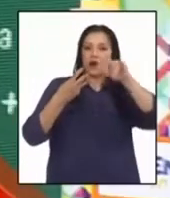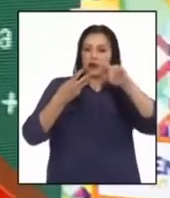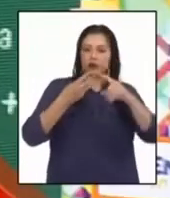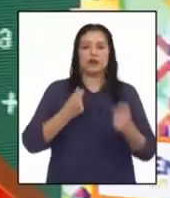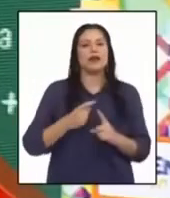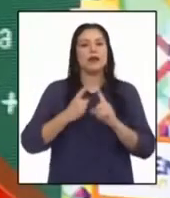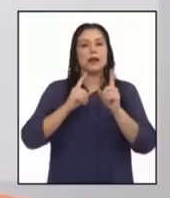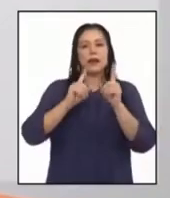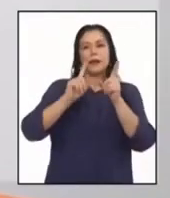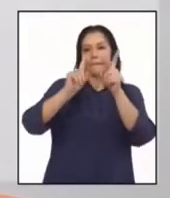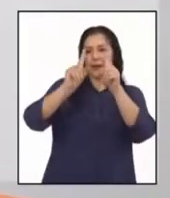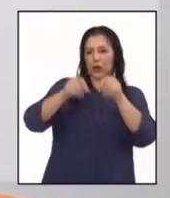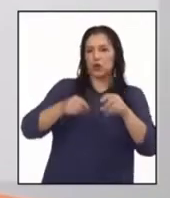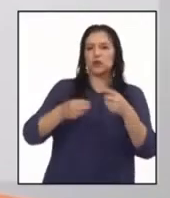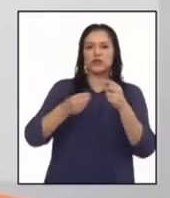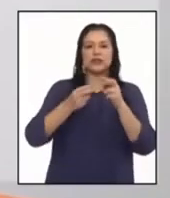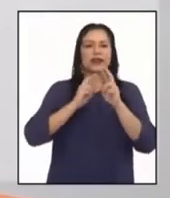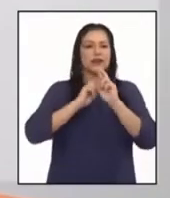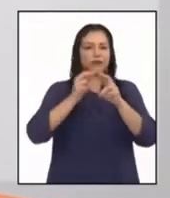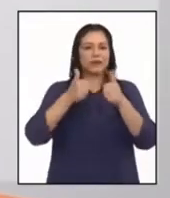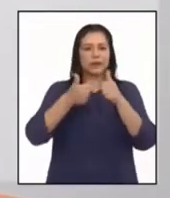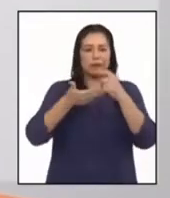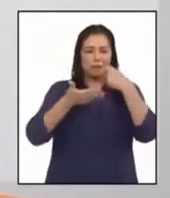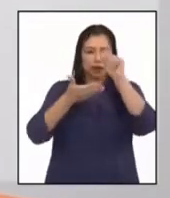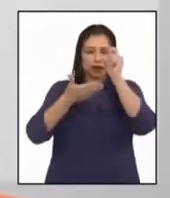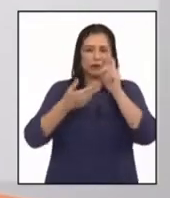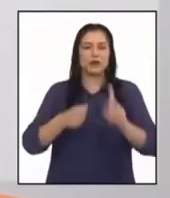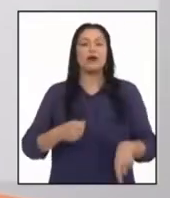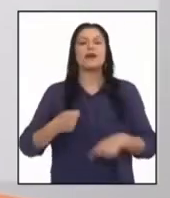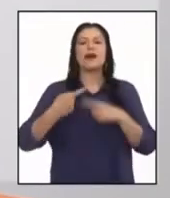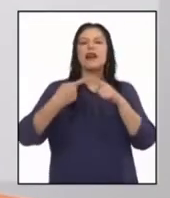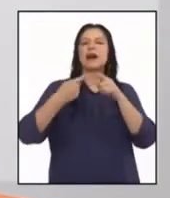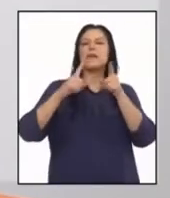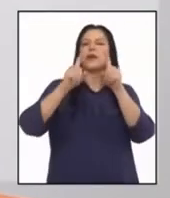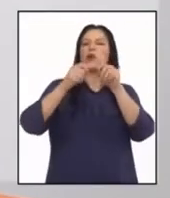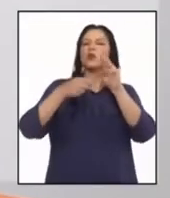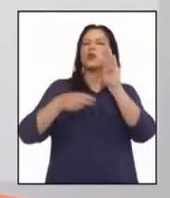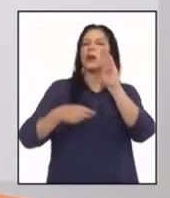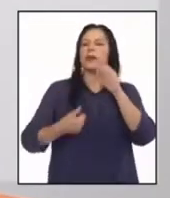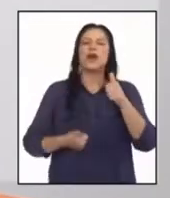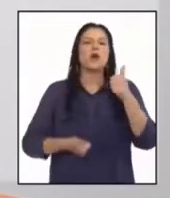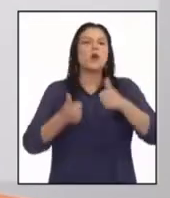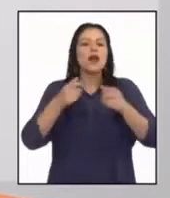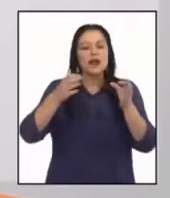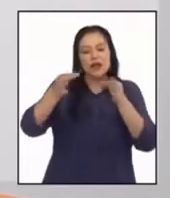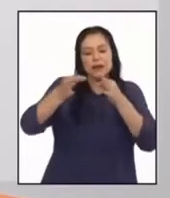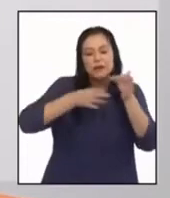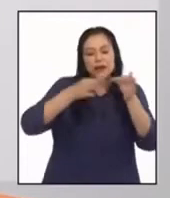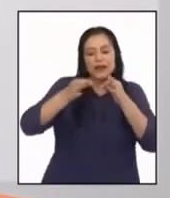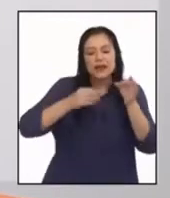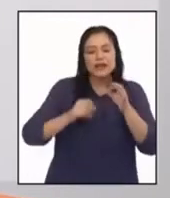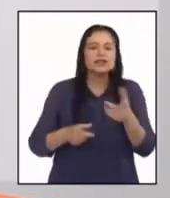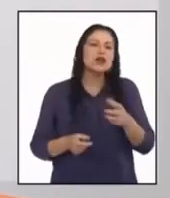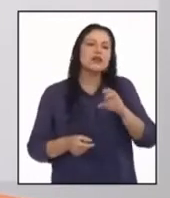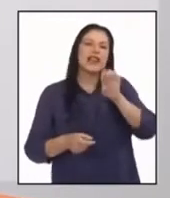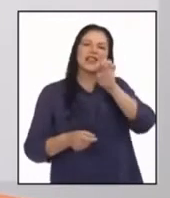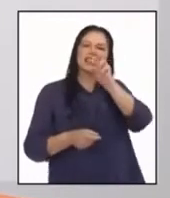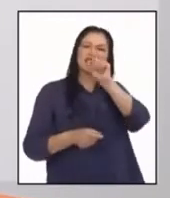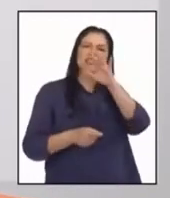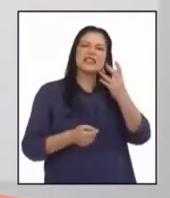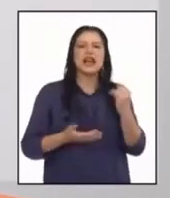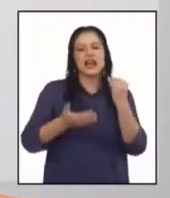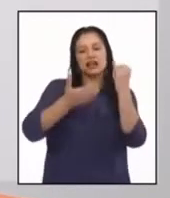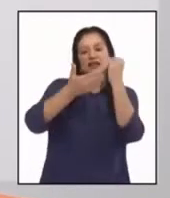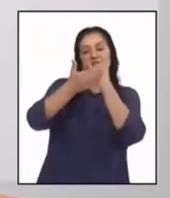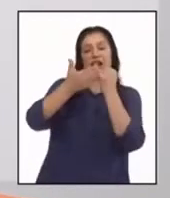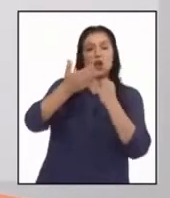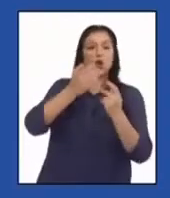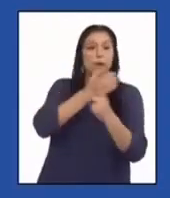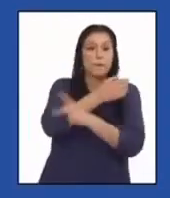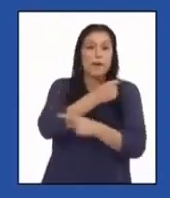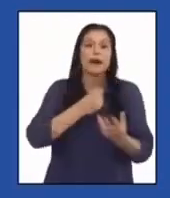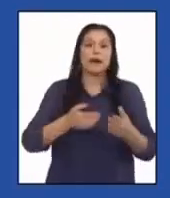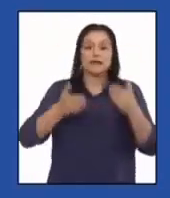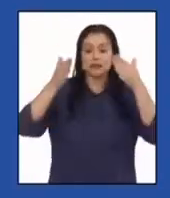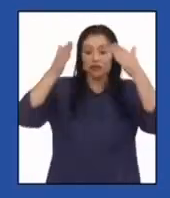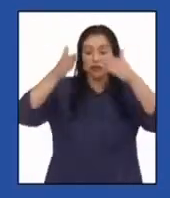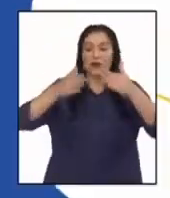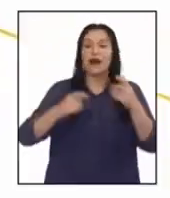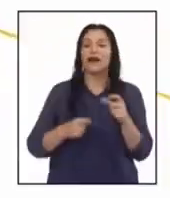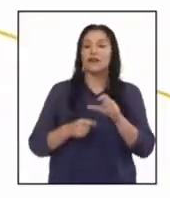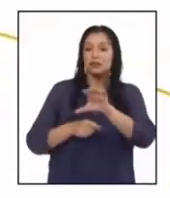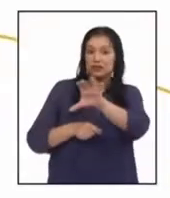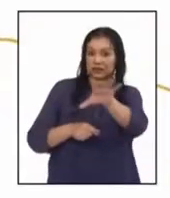resuelta. Pasemos al inciso B. ¿Cuál es la interpretación de las escalas en los mapas referidos a la cuenca?